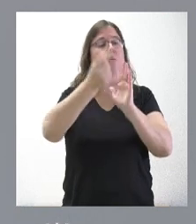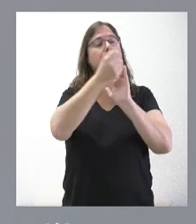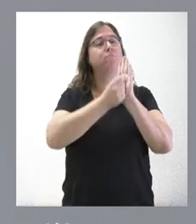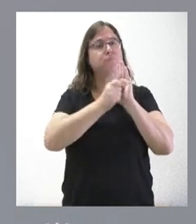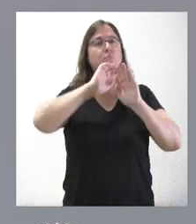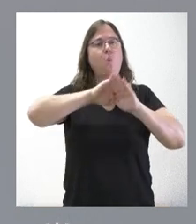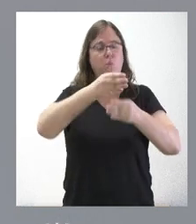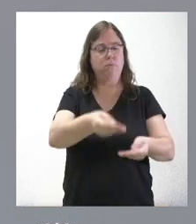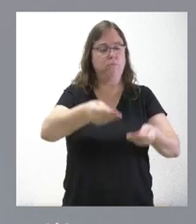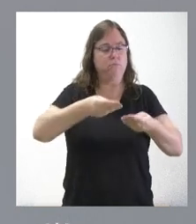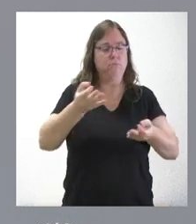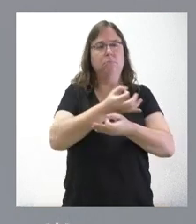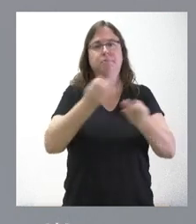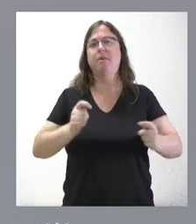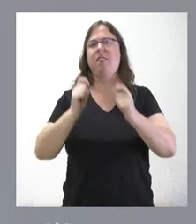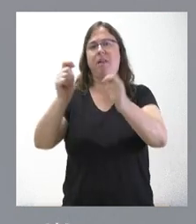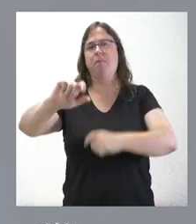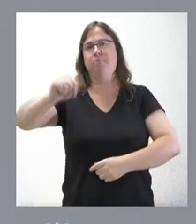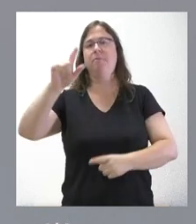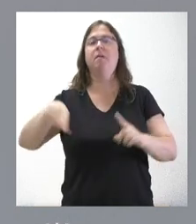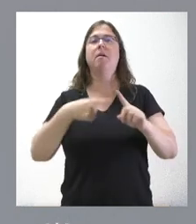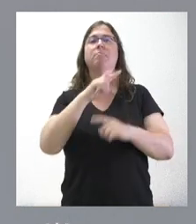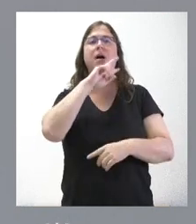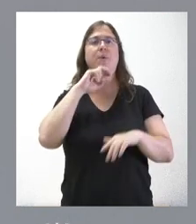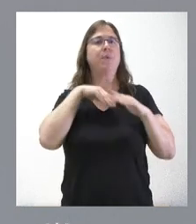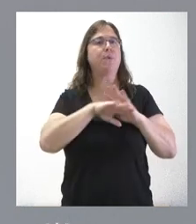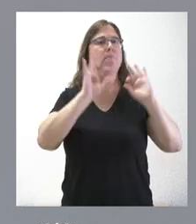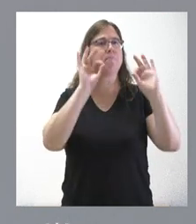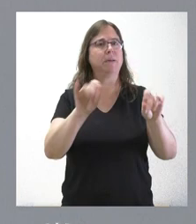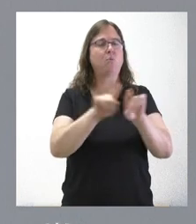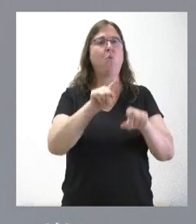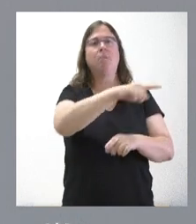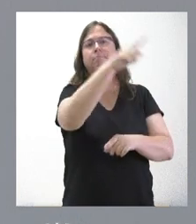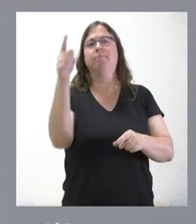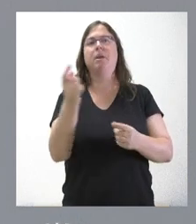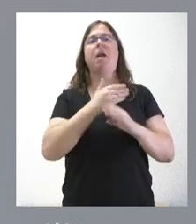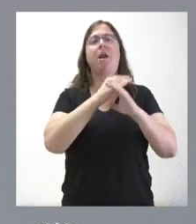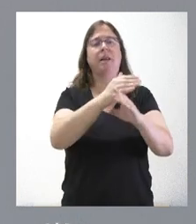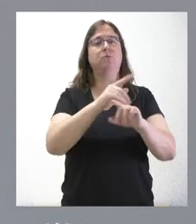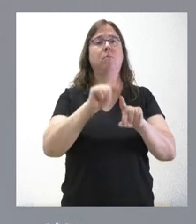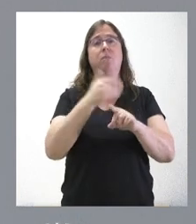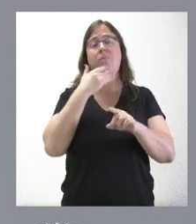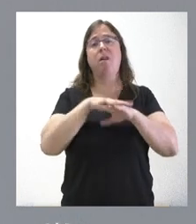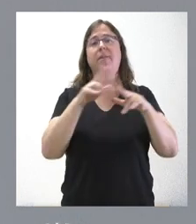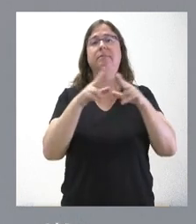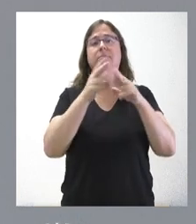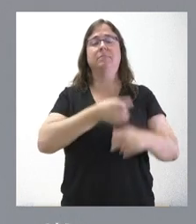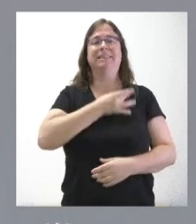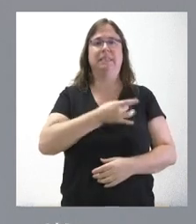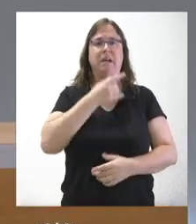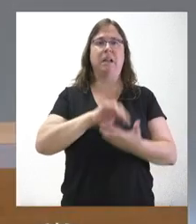documentación y se les ha otorgado. también hay una reserva del mismo importe para el resto de las organizaciones, que en este caso son las organizaciones sindicales de nuestra comunidad autónoma.